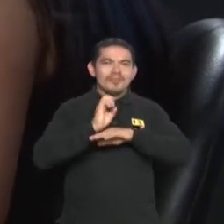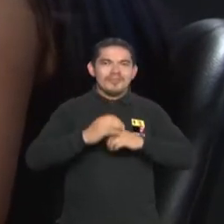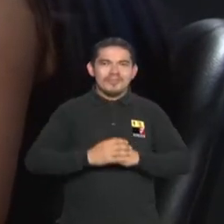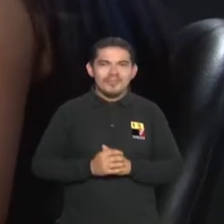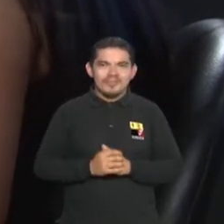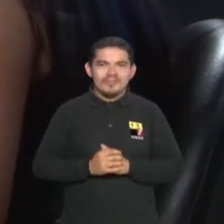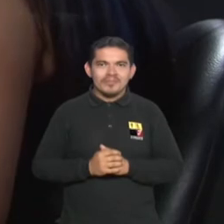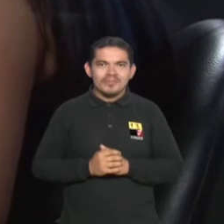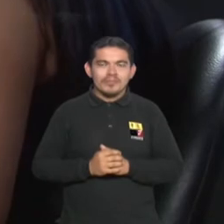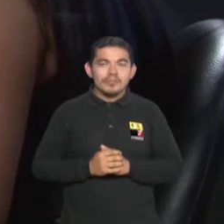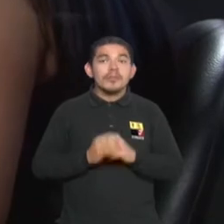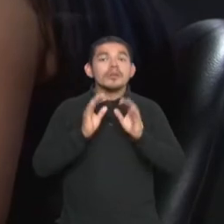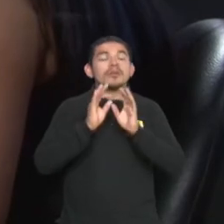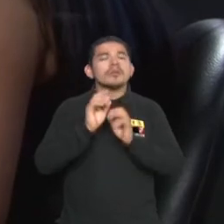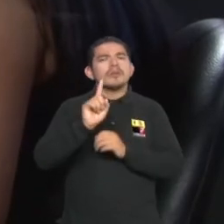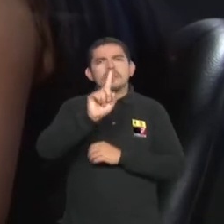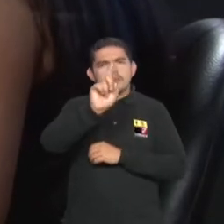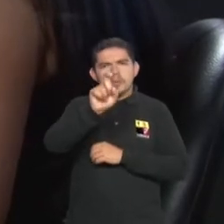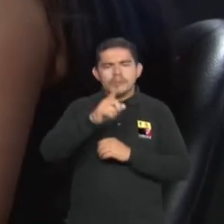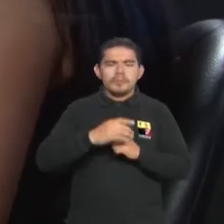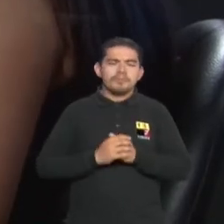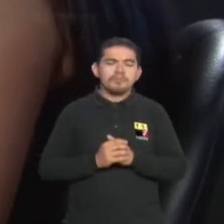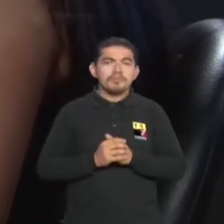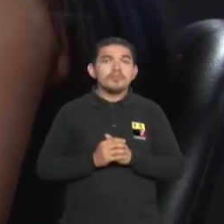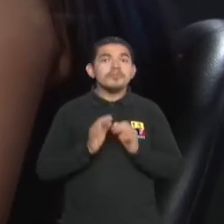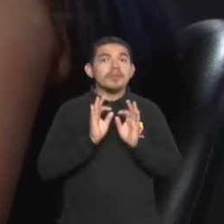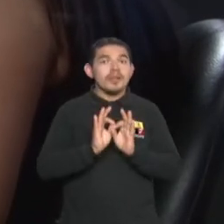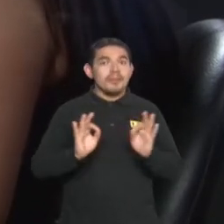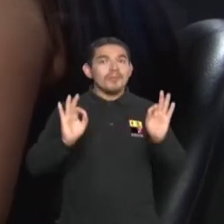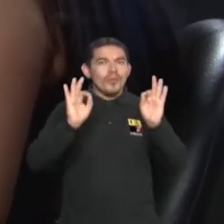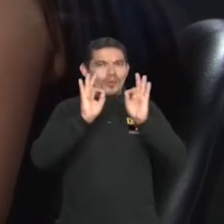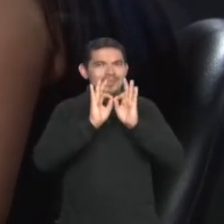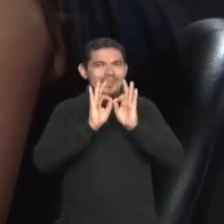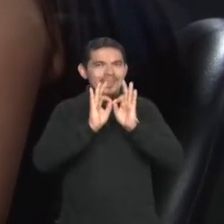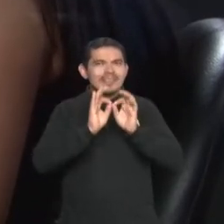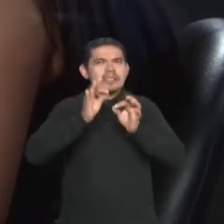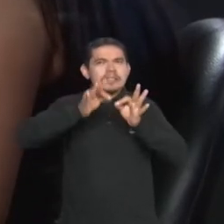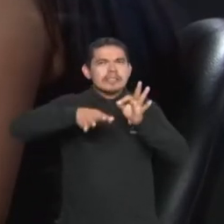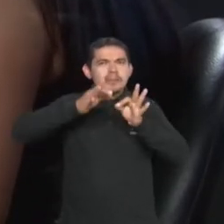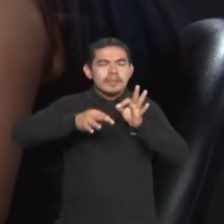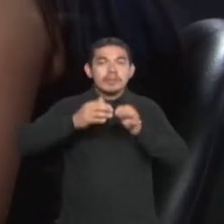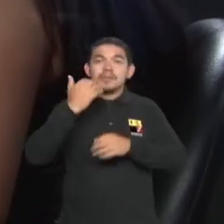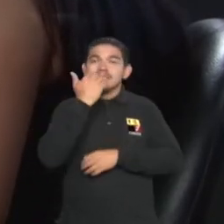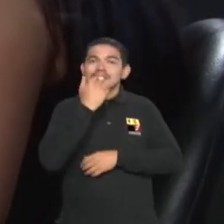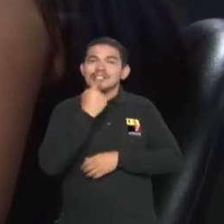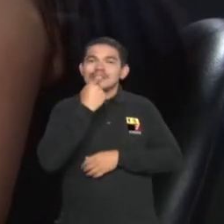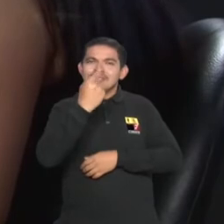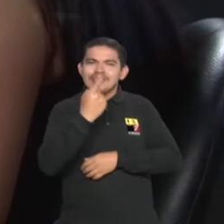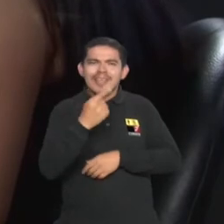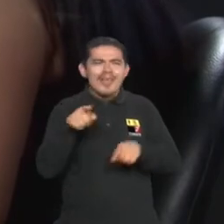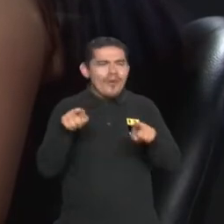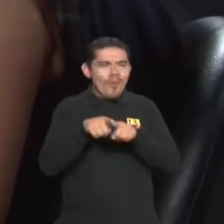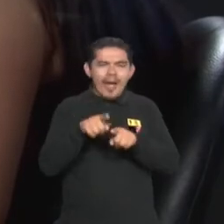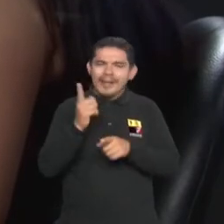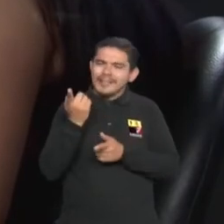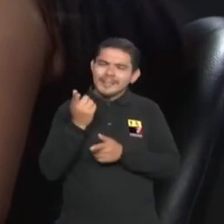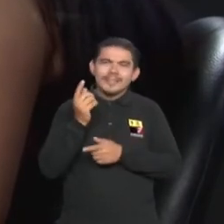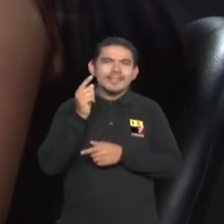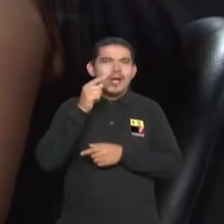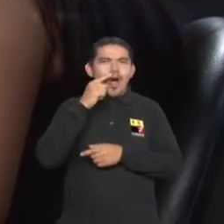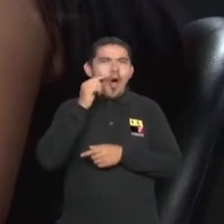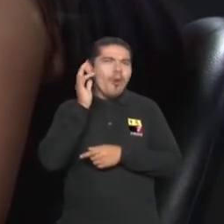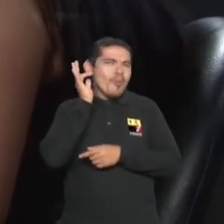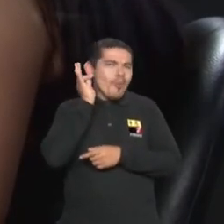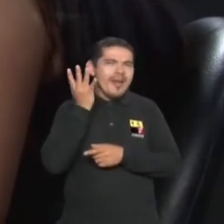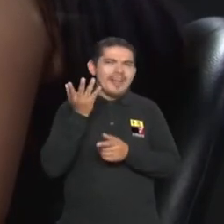La importancia del intérprete, un poquito la conversamos con Vinicio, él nos resaltó que ustedes ven como un matrimonio realmente, que es la importancia. ¿Desde